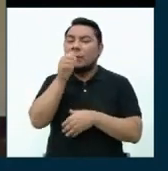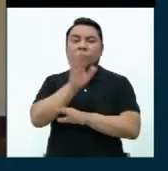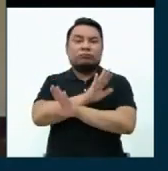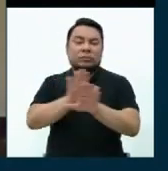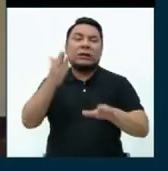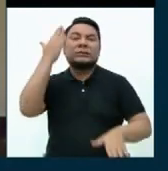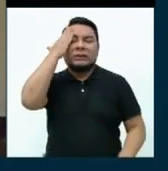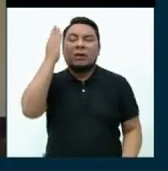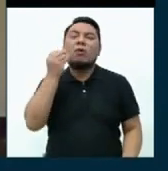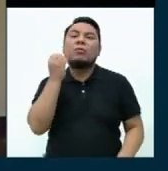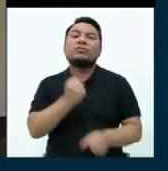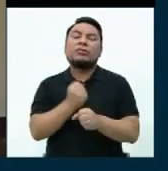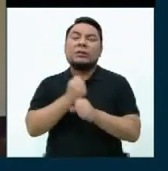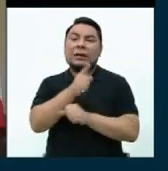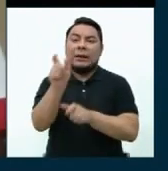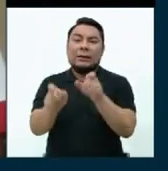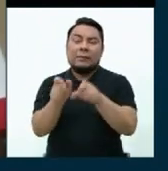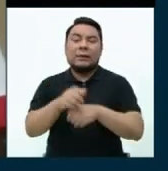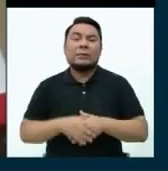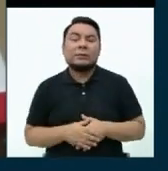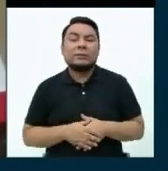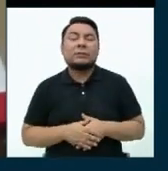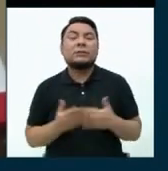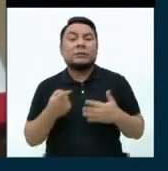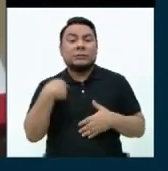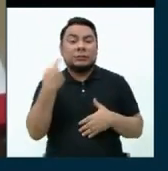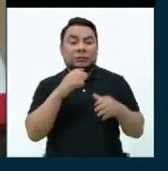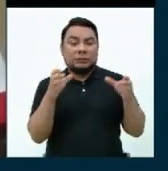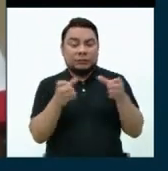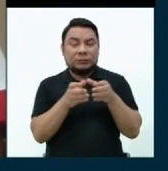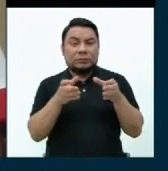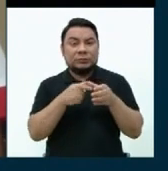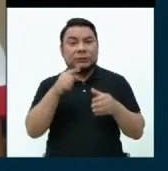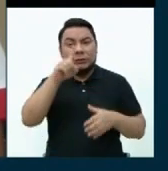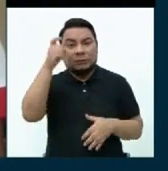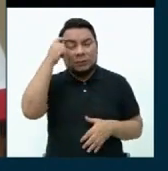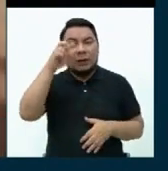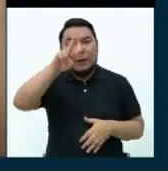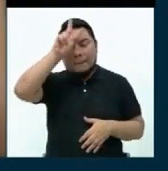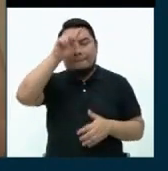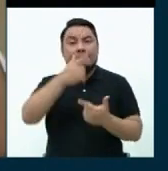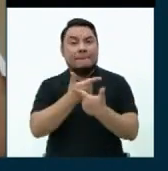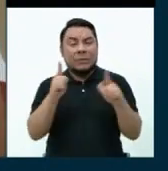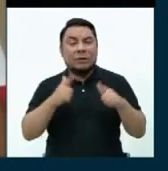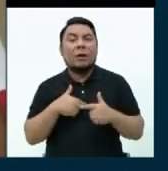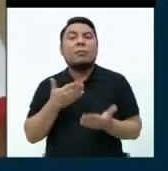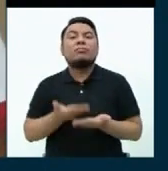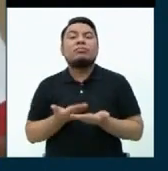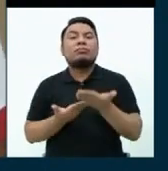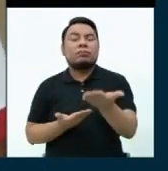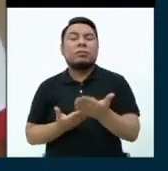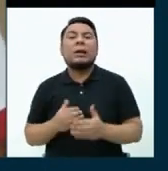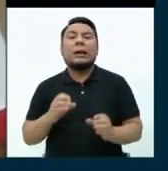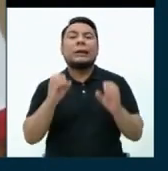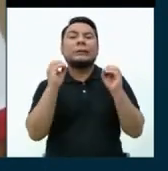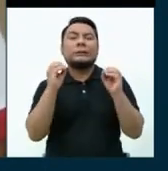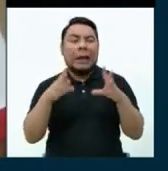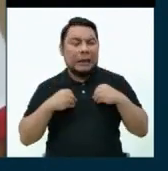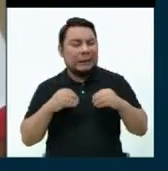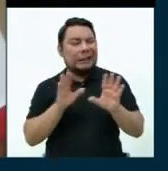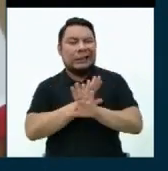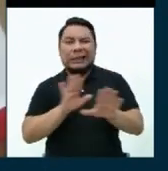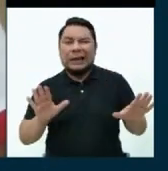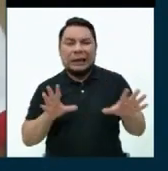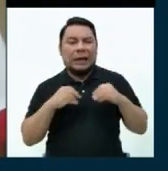porque ya sabemos cómo trabajan estas personas. Y nuestro partido Perú Libre propone cero tolerancia a la